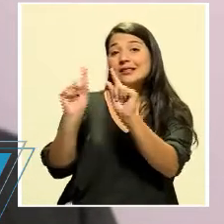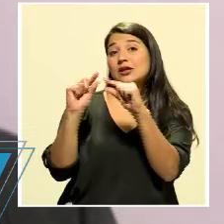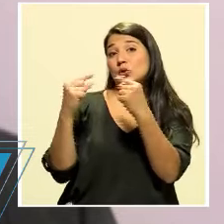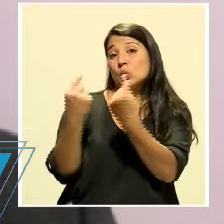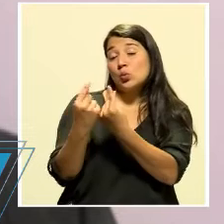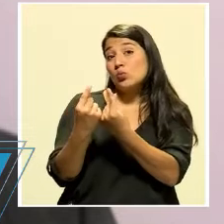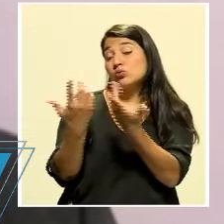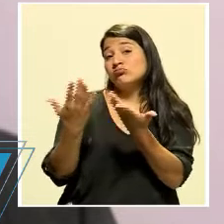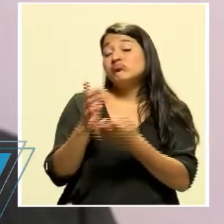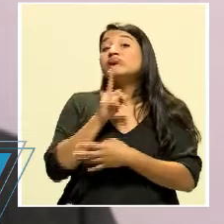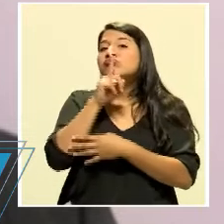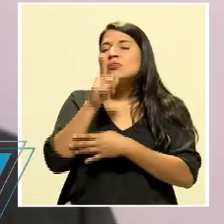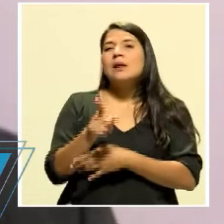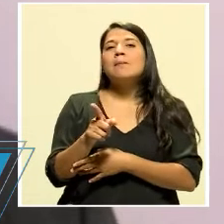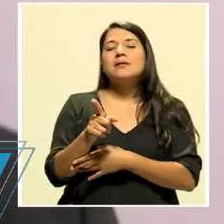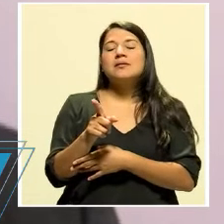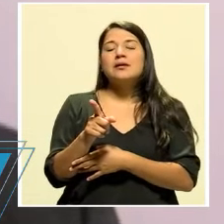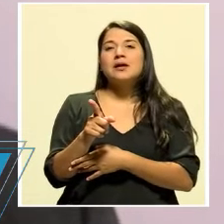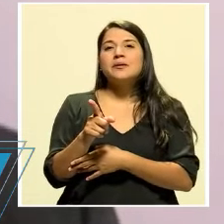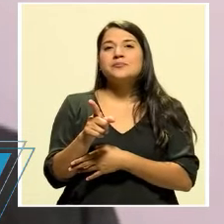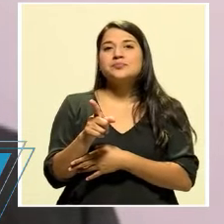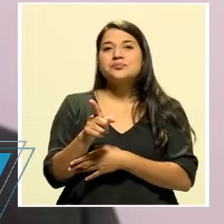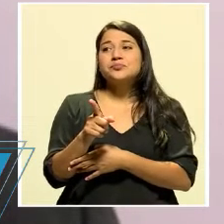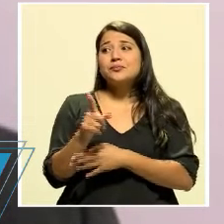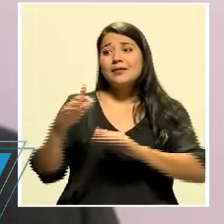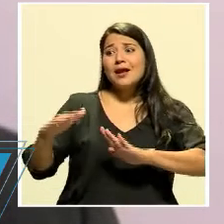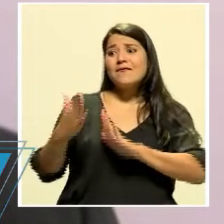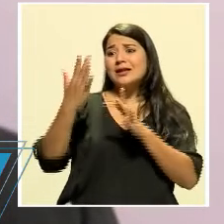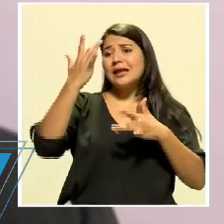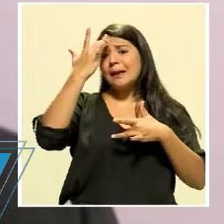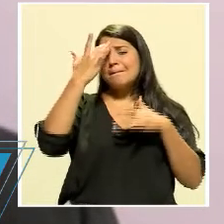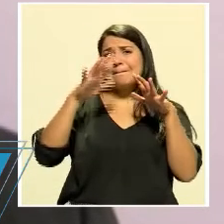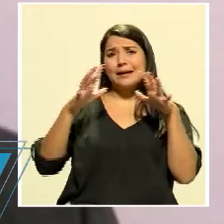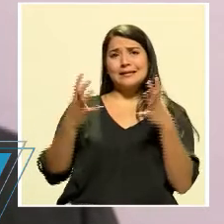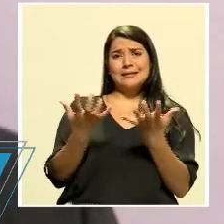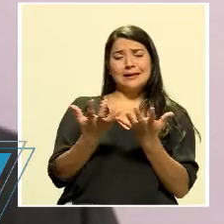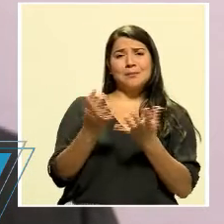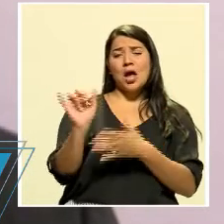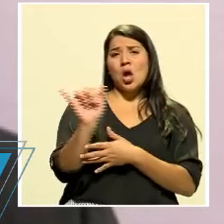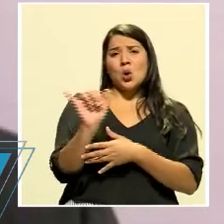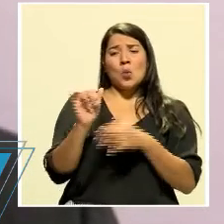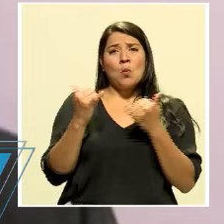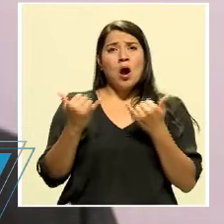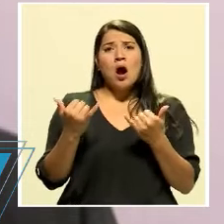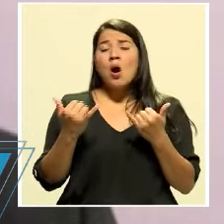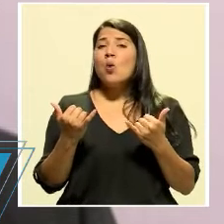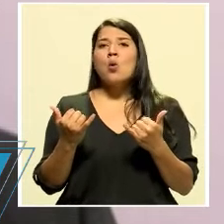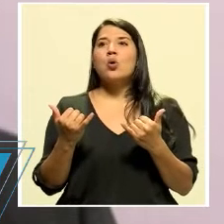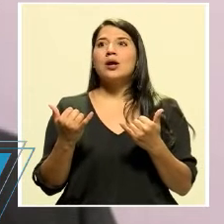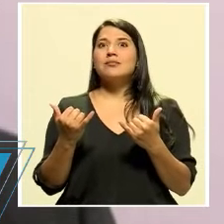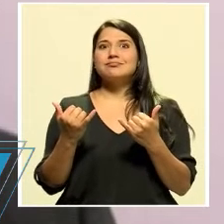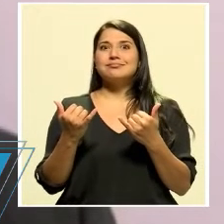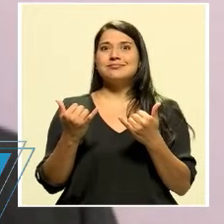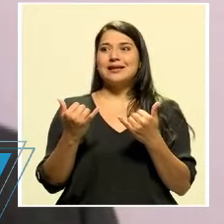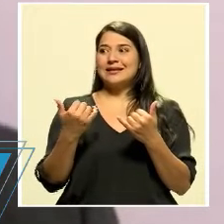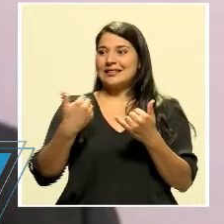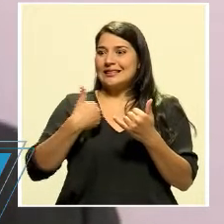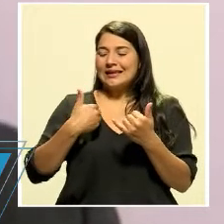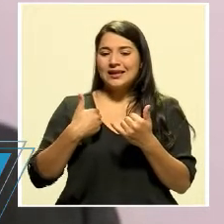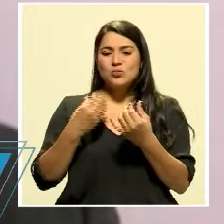Es de verdad que vivir una pandemia como esta, de un trasfondo sanitario para